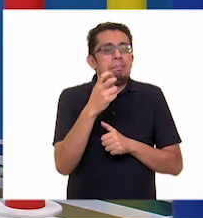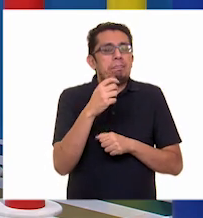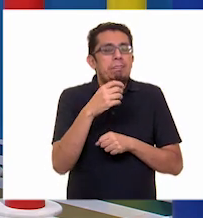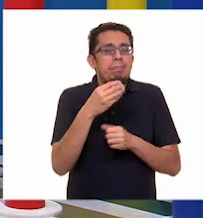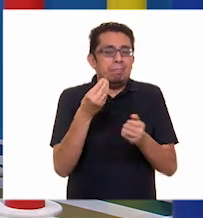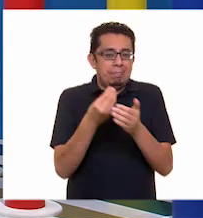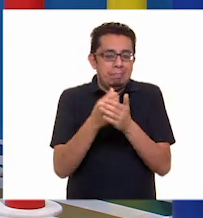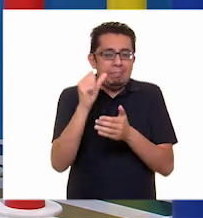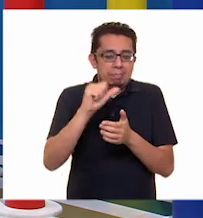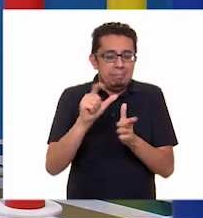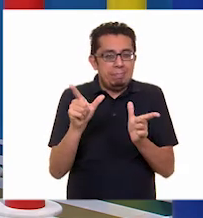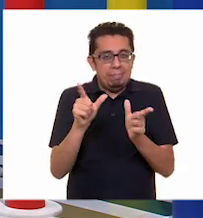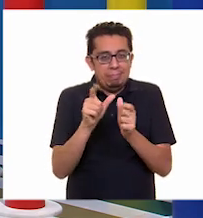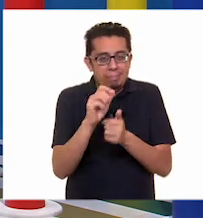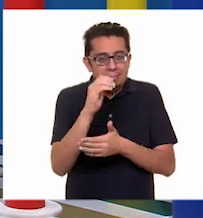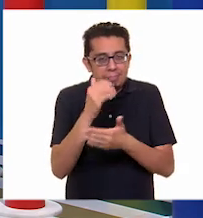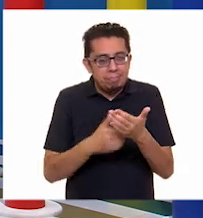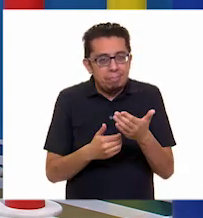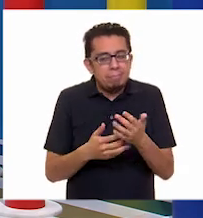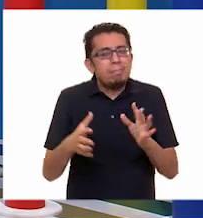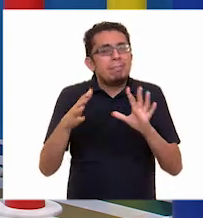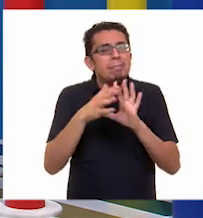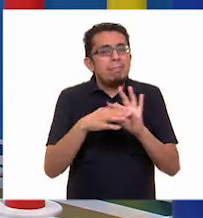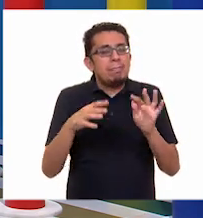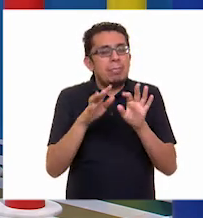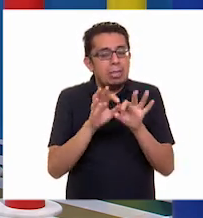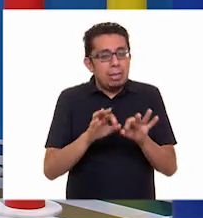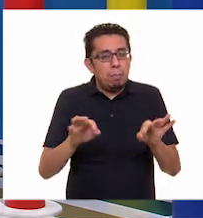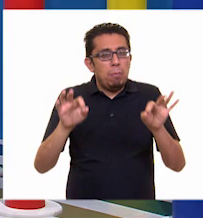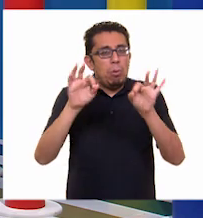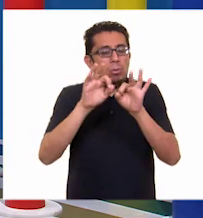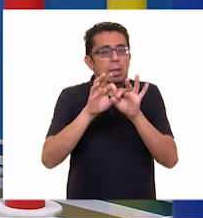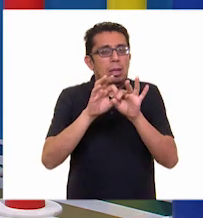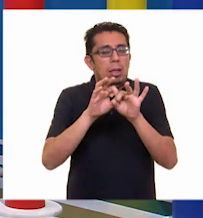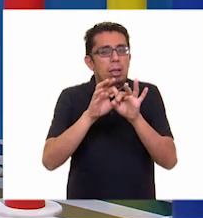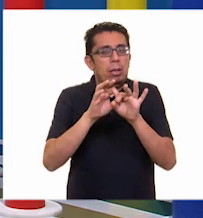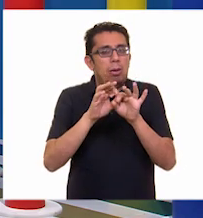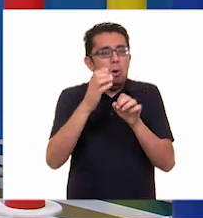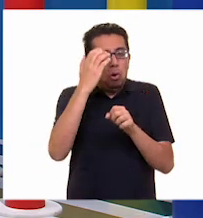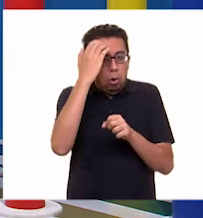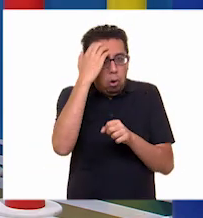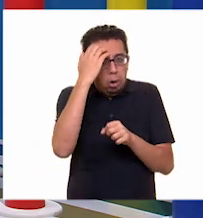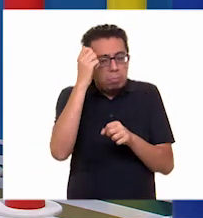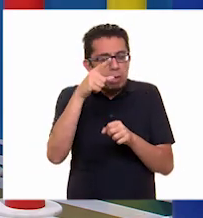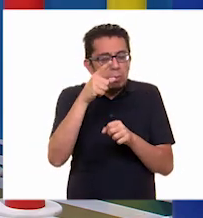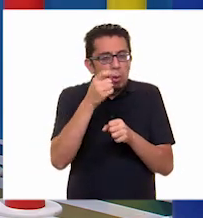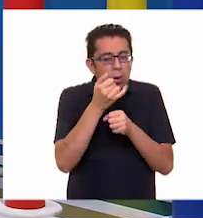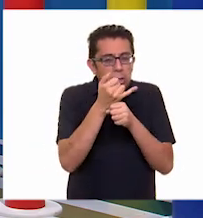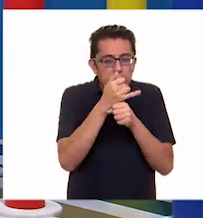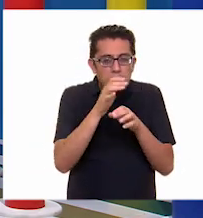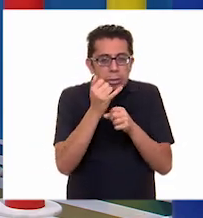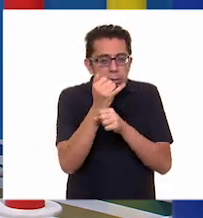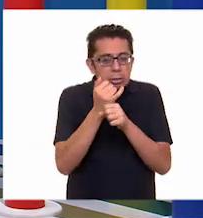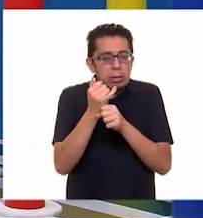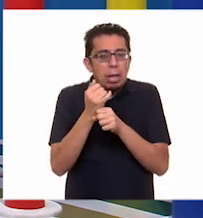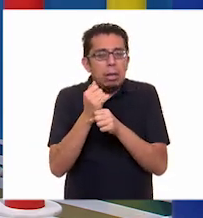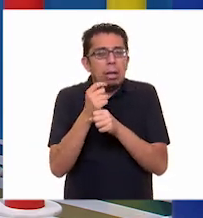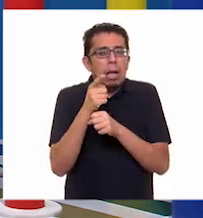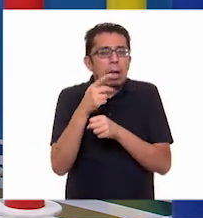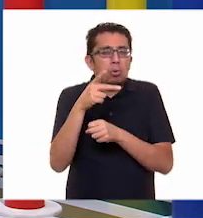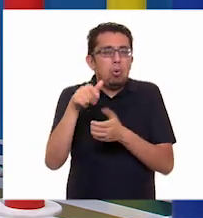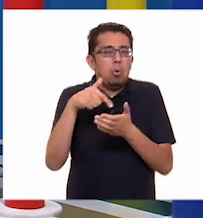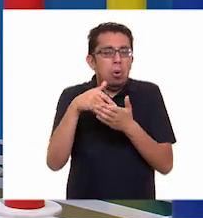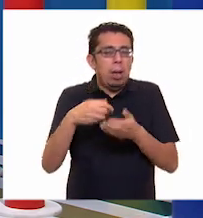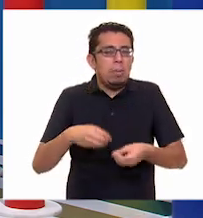día de hoy, mencionando la importancia de conocer e informarse sobre los fenómenos de la zona geográfica